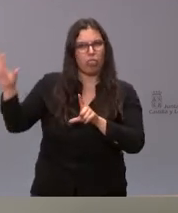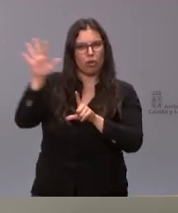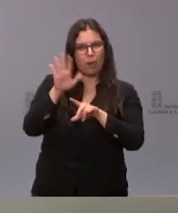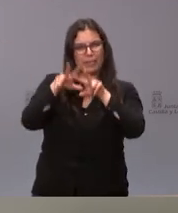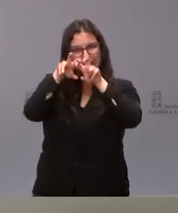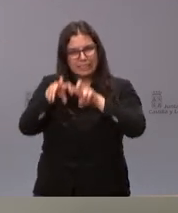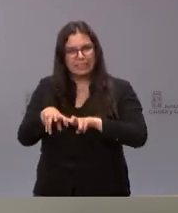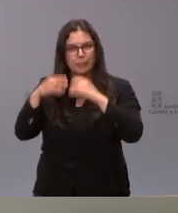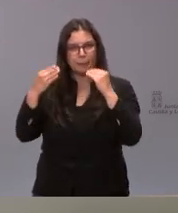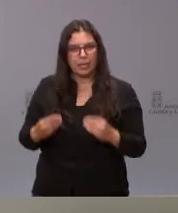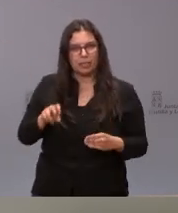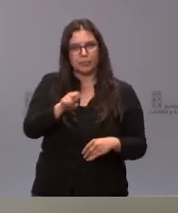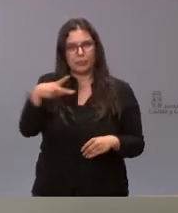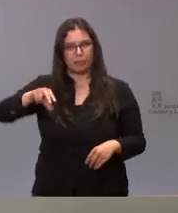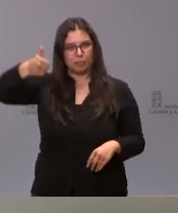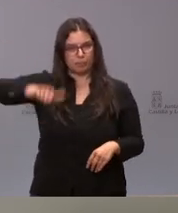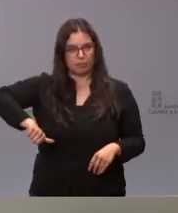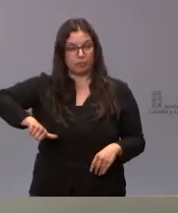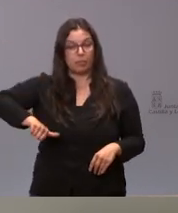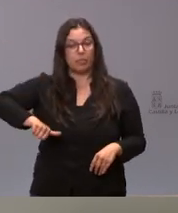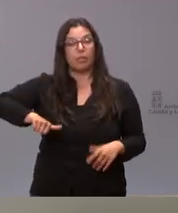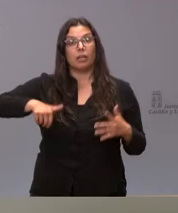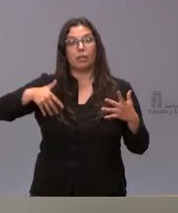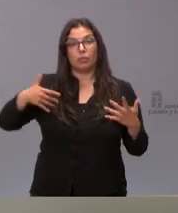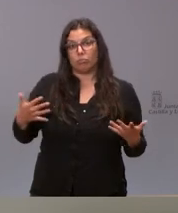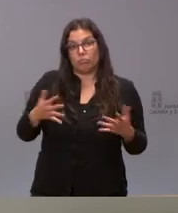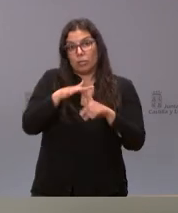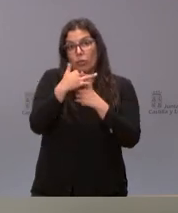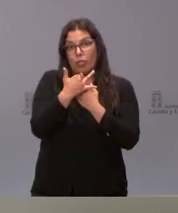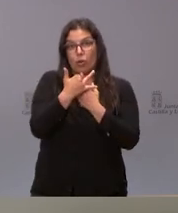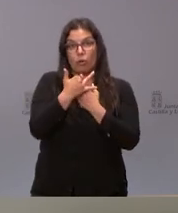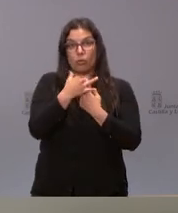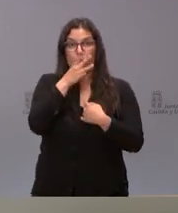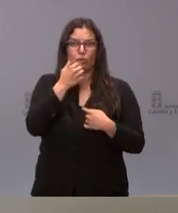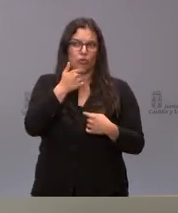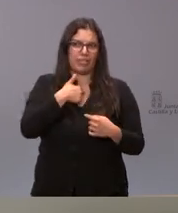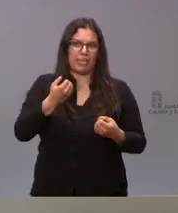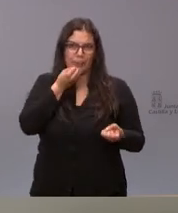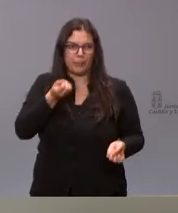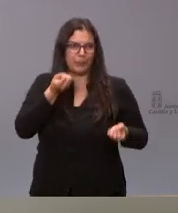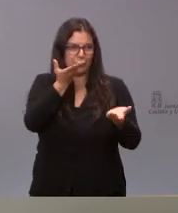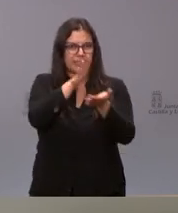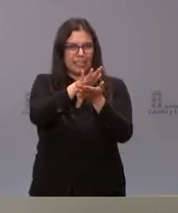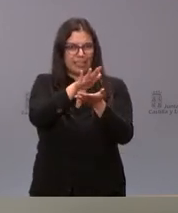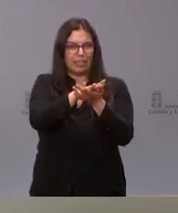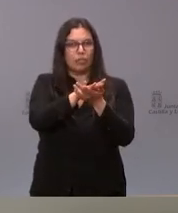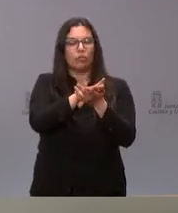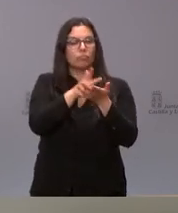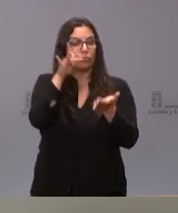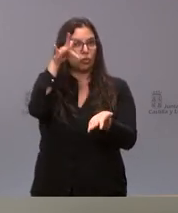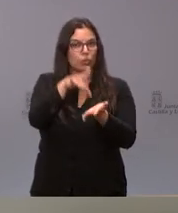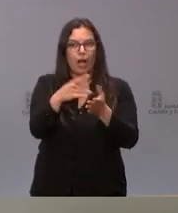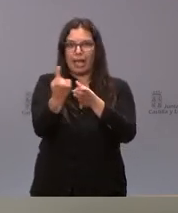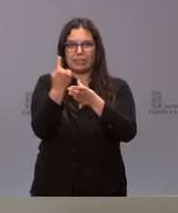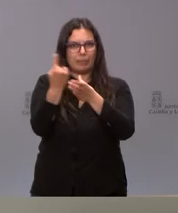para su valoración y para obtener la respuesta y en tanto y cuanto y es la situación por lo cual yo quería tranquilizar a su compañera pues que se ha producido al